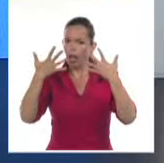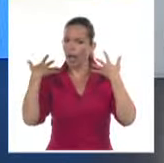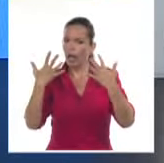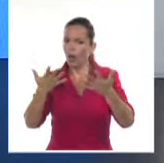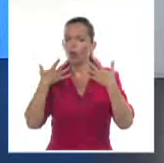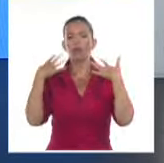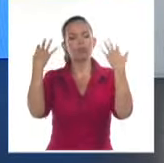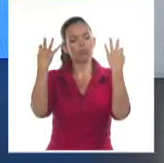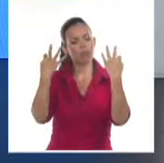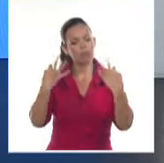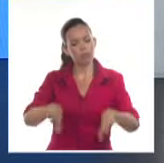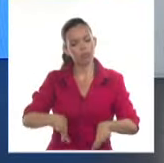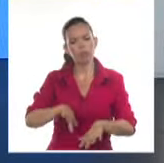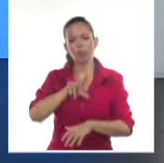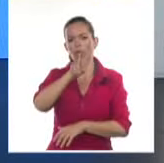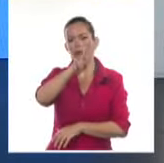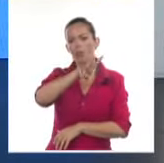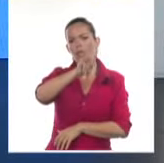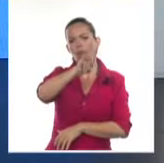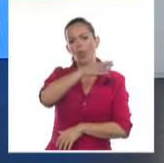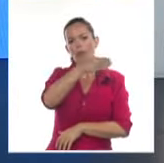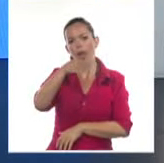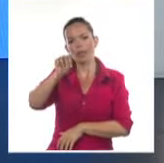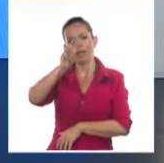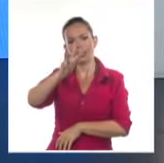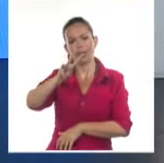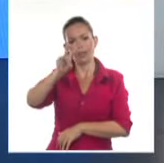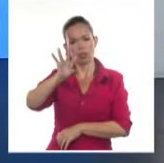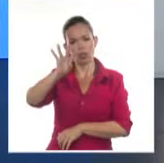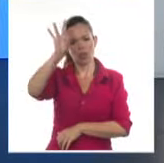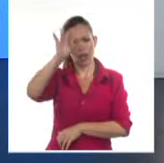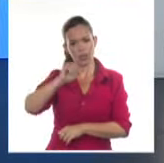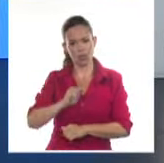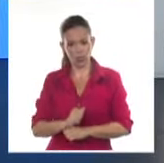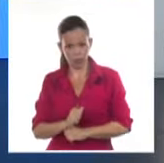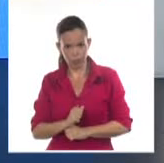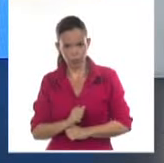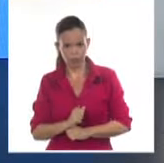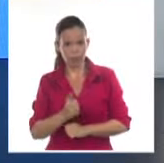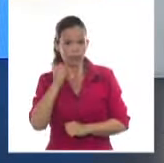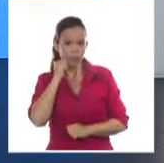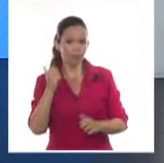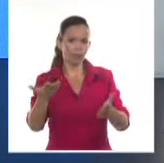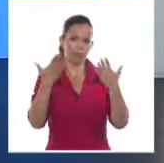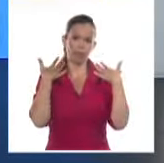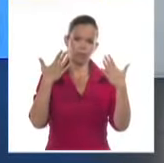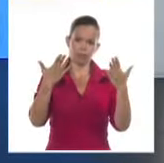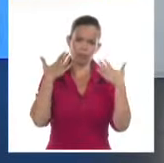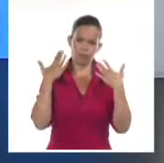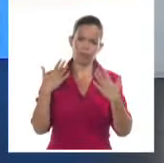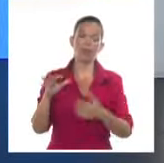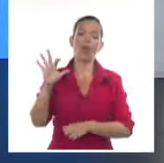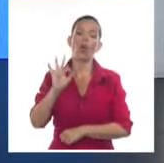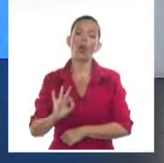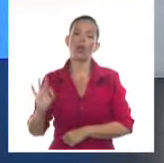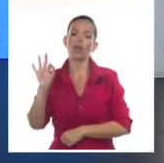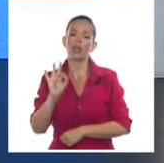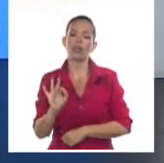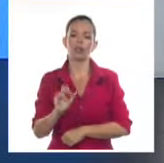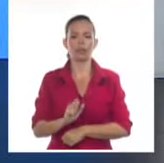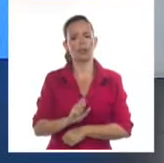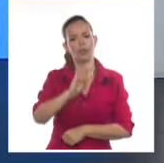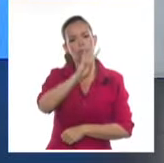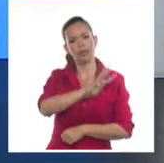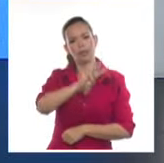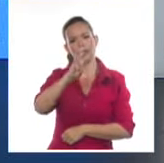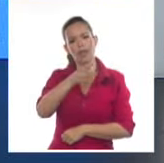máximos entre los 29 hasta 32 grados, superiores en el sur de las provincias orientales, donde estarán entre los 33 y